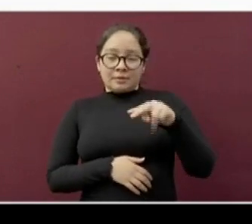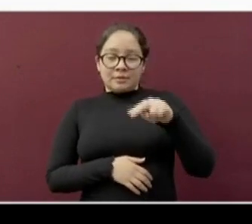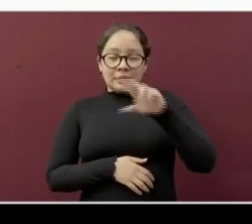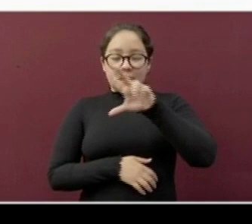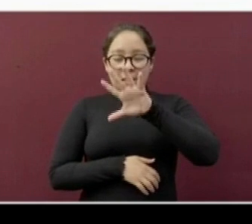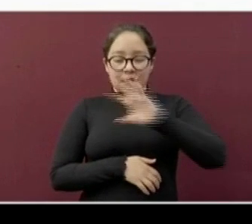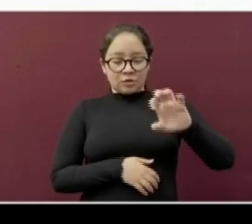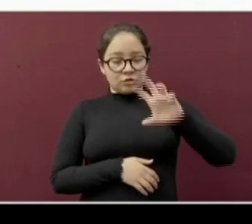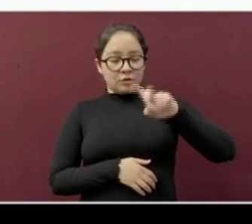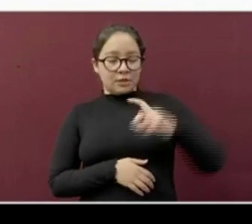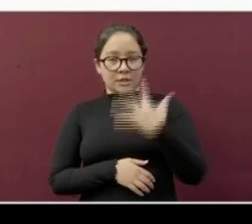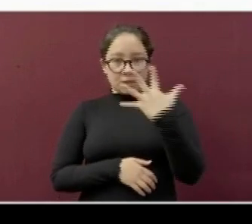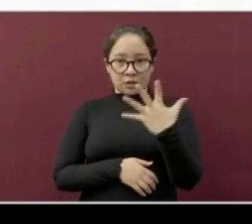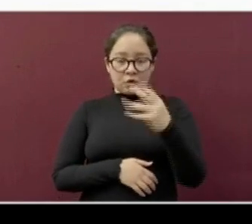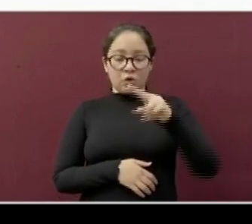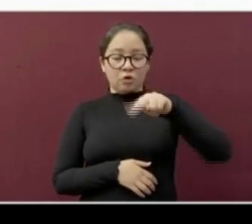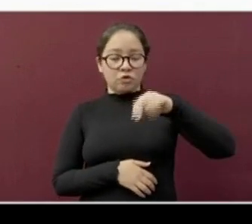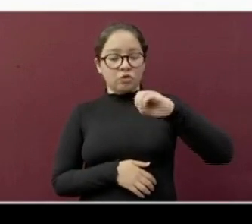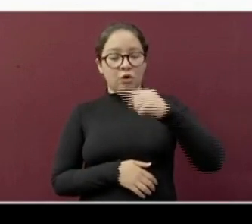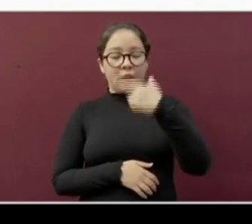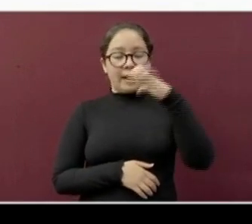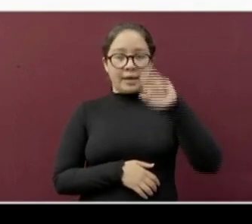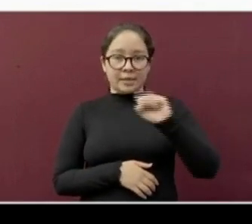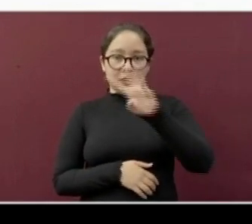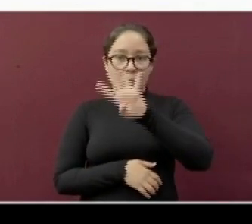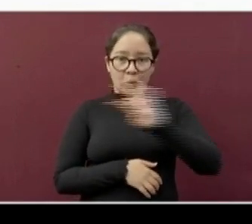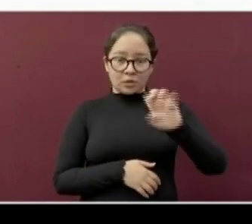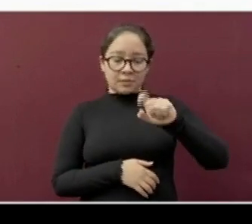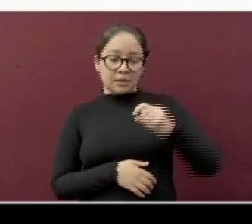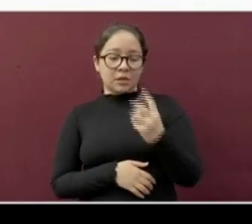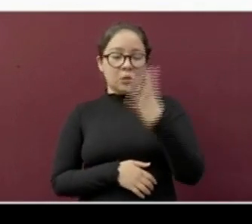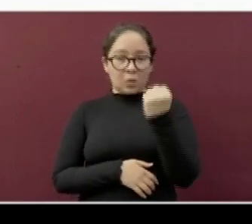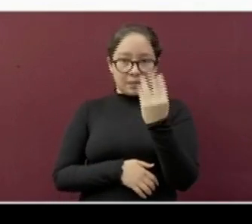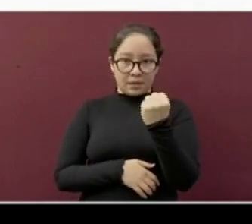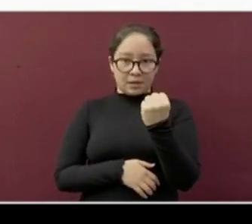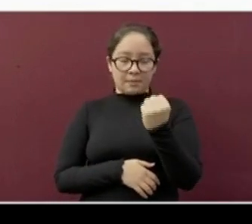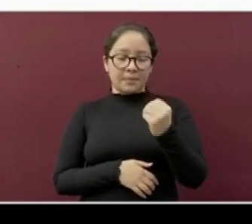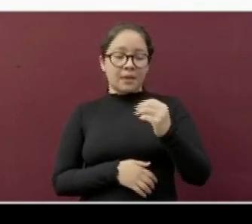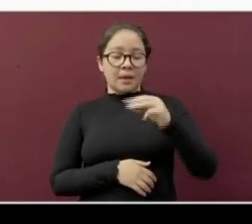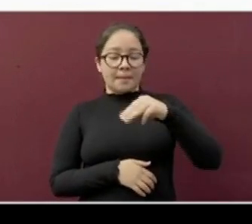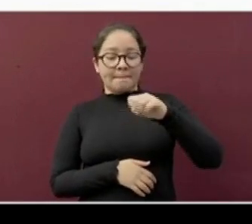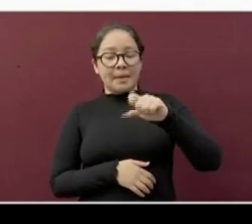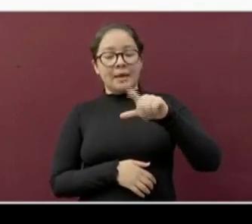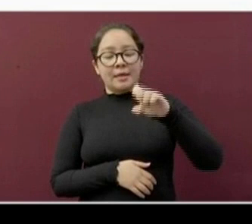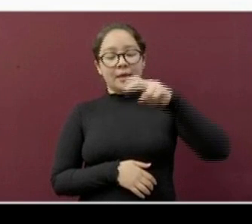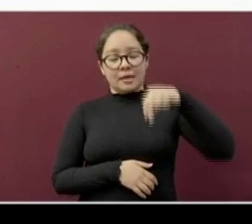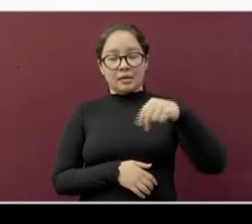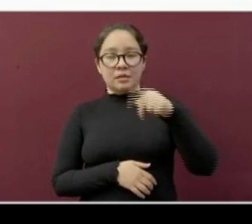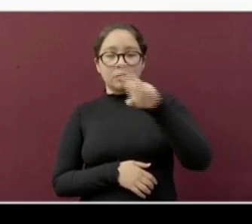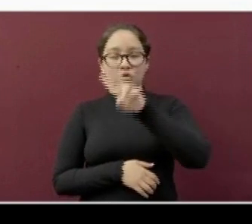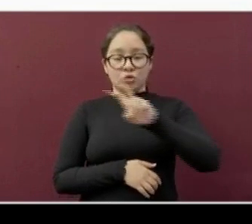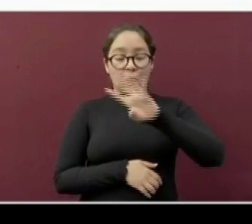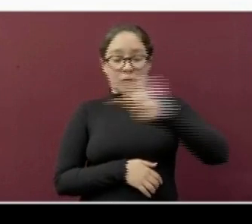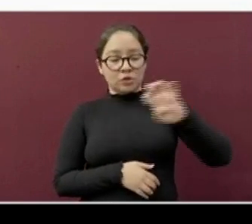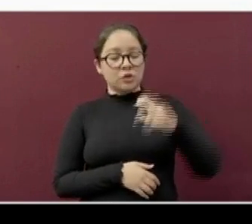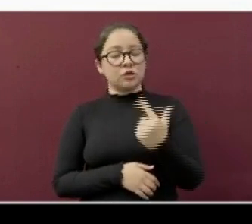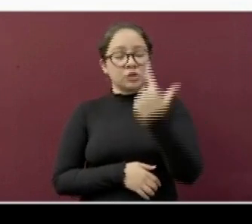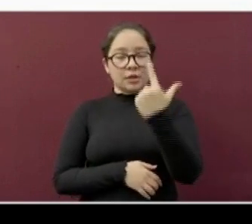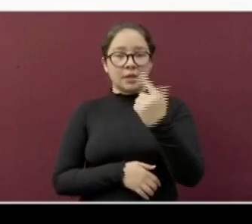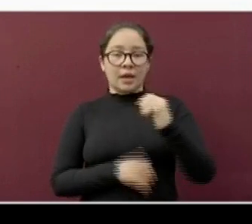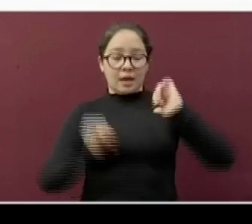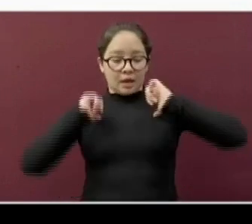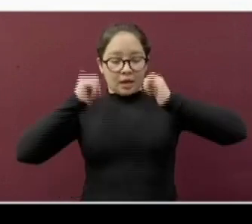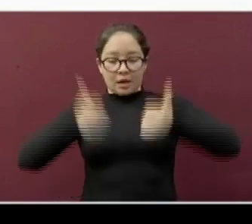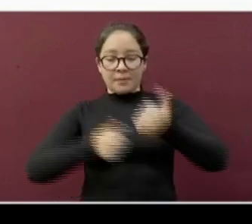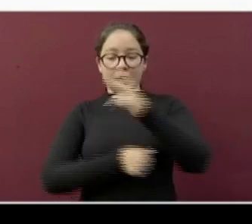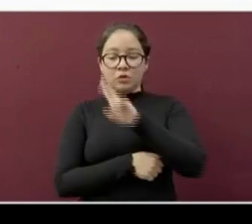535. Nogales, 429. Medellín, 407. Y Alvarado,